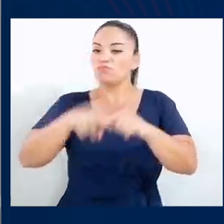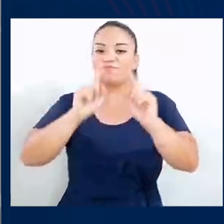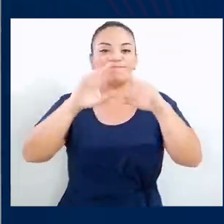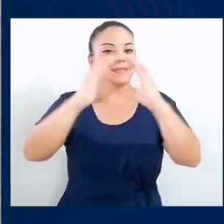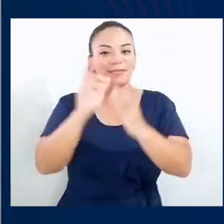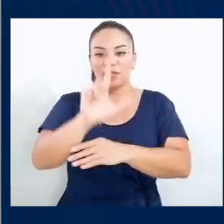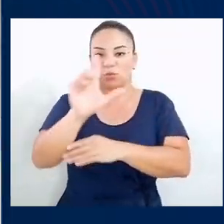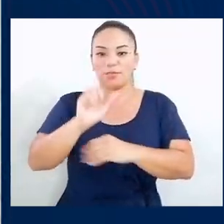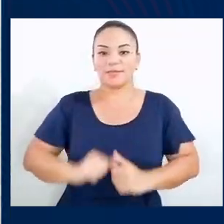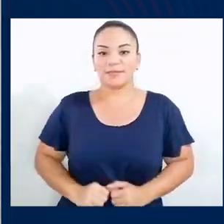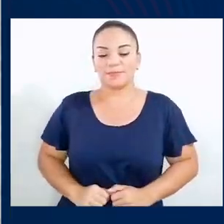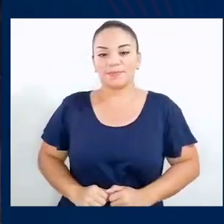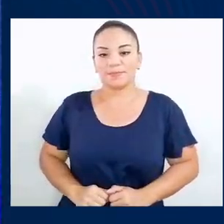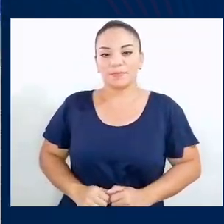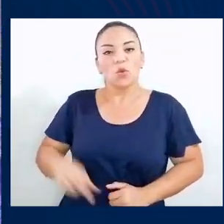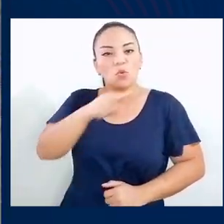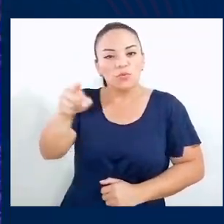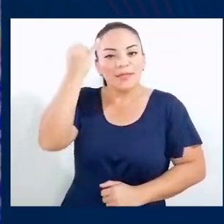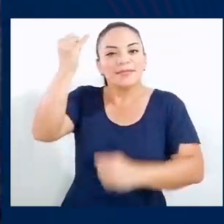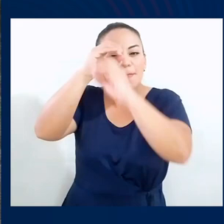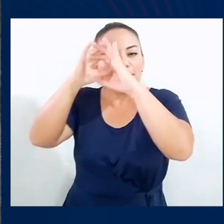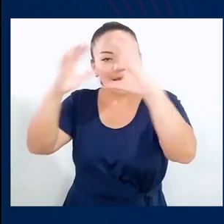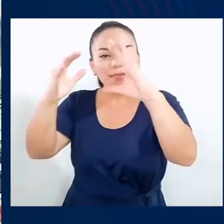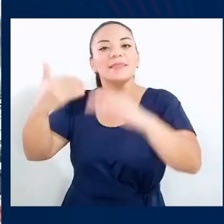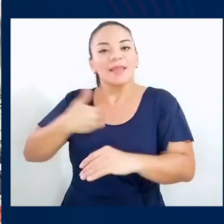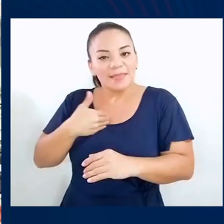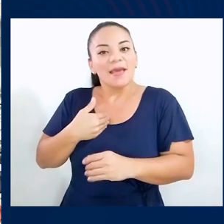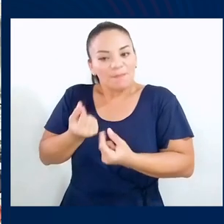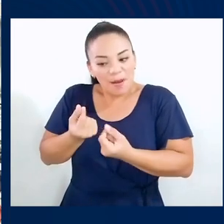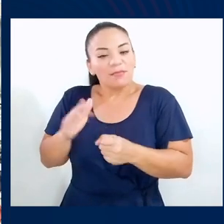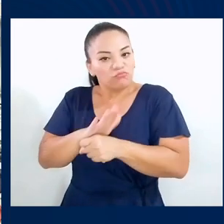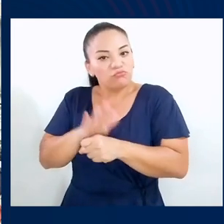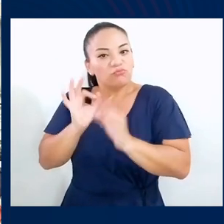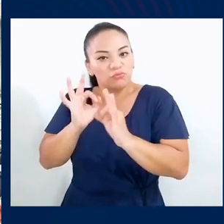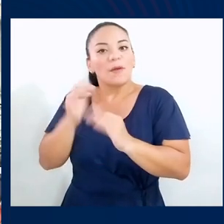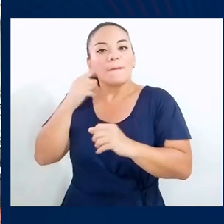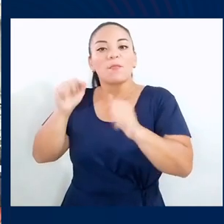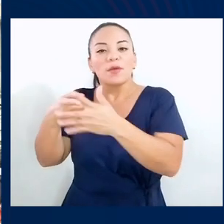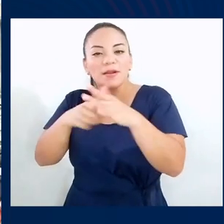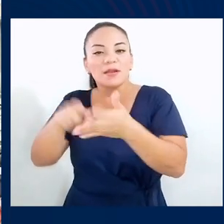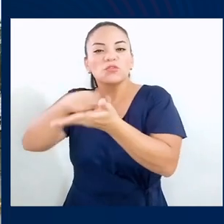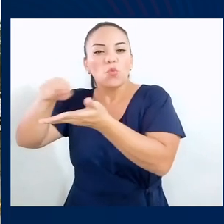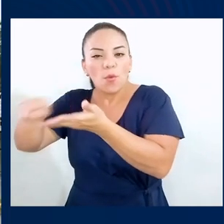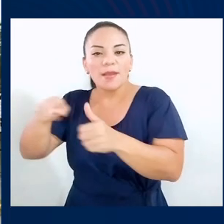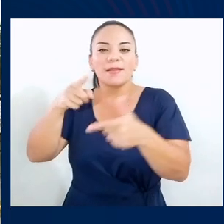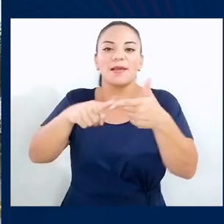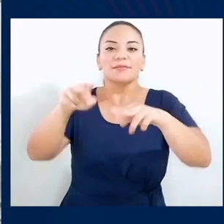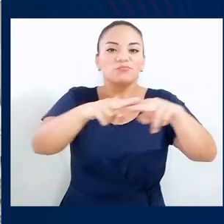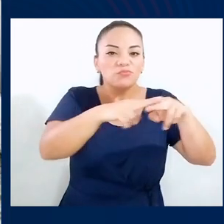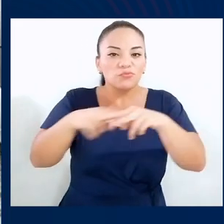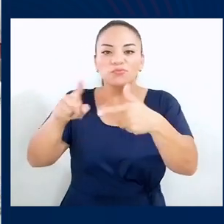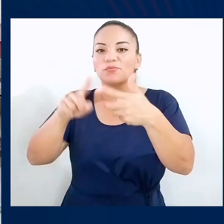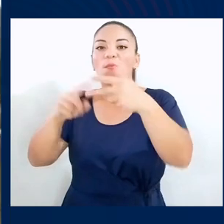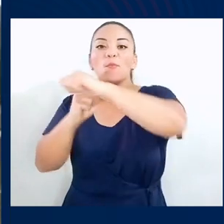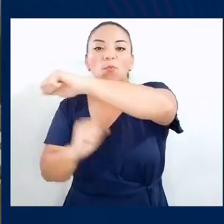dejar de recibir lecciones este lunes. ¿Se imagina que tuviéramos la plata para invertir en escuelas, vías férreas,